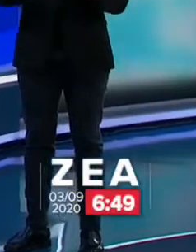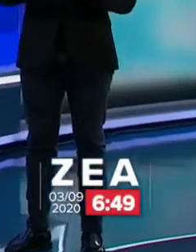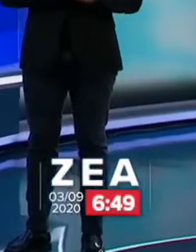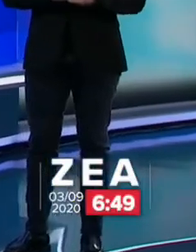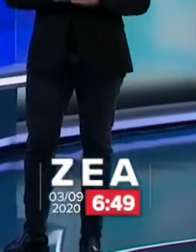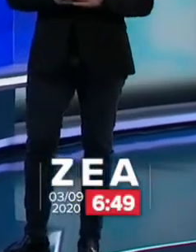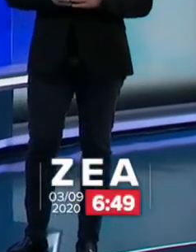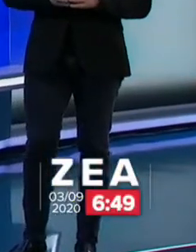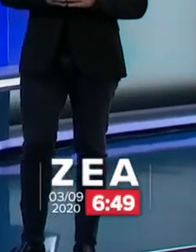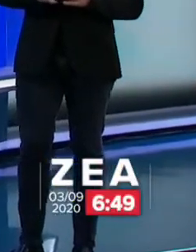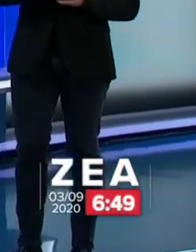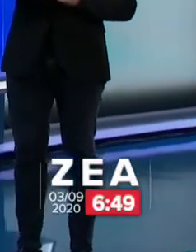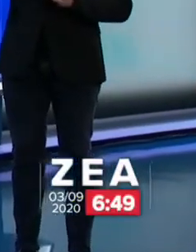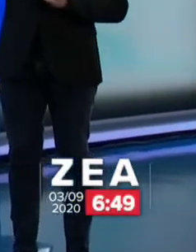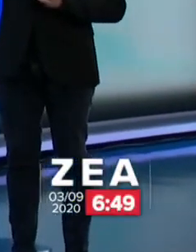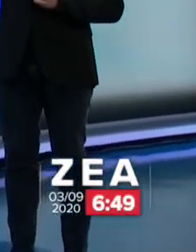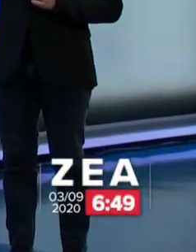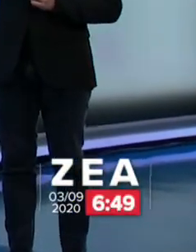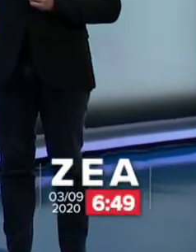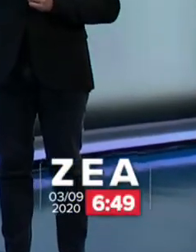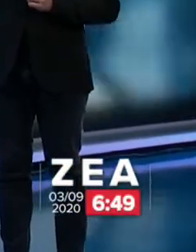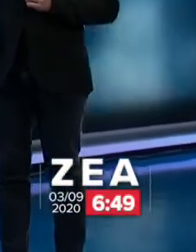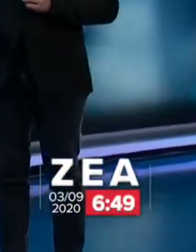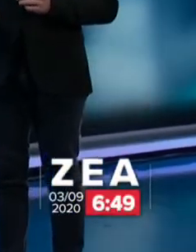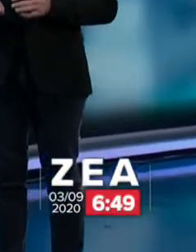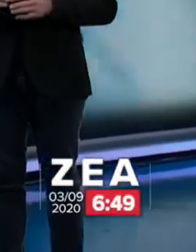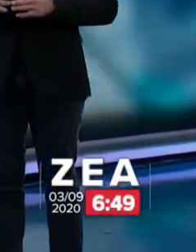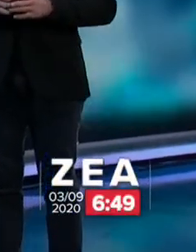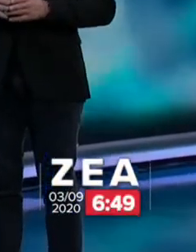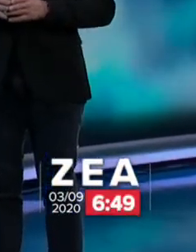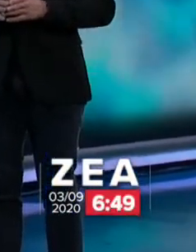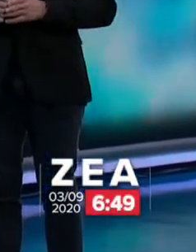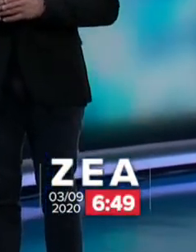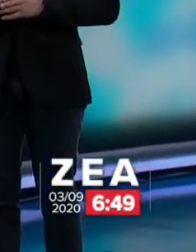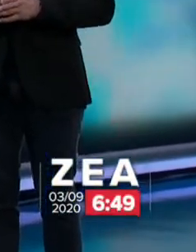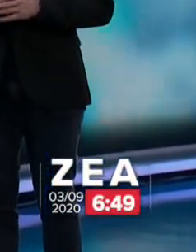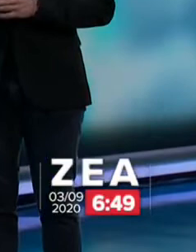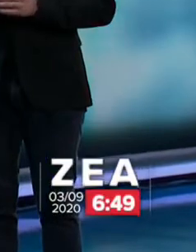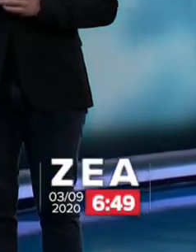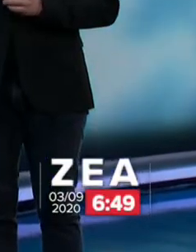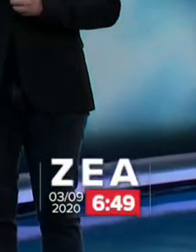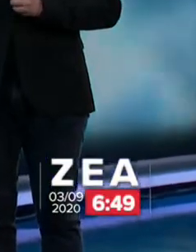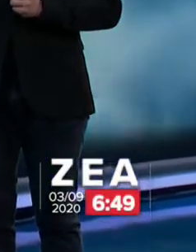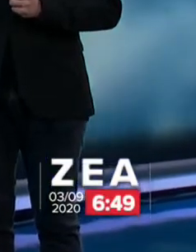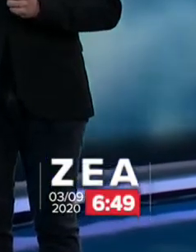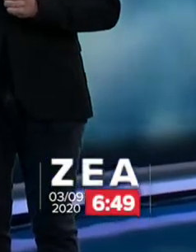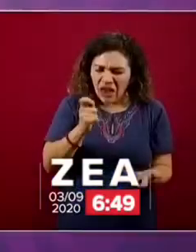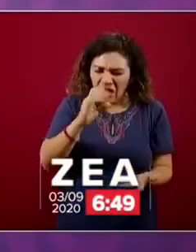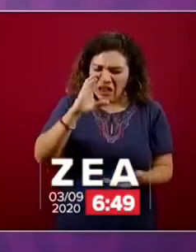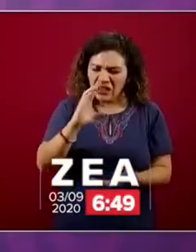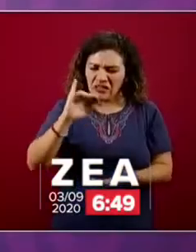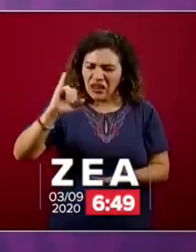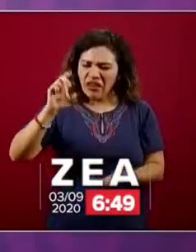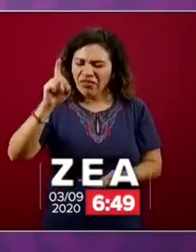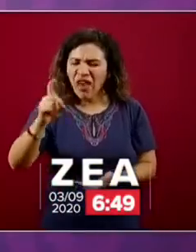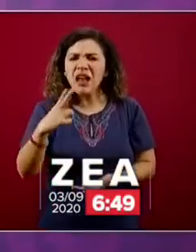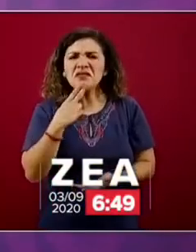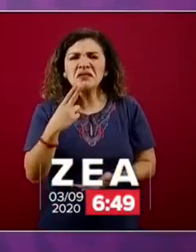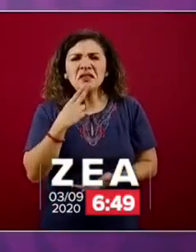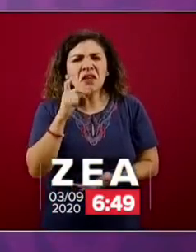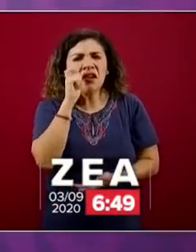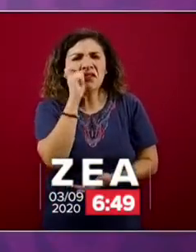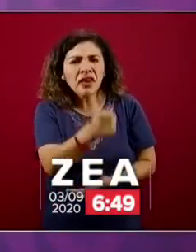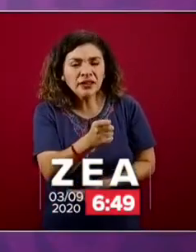El coordinador de los programas integrales de desarrollo de la presidencia, Gabriel García, celebró que ante la pandemia se haya anticipado el pago de los